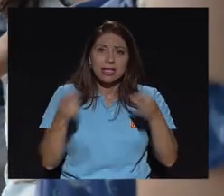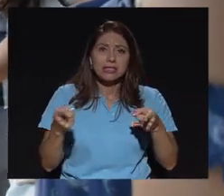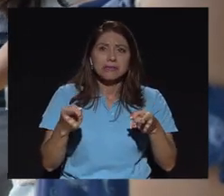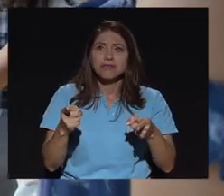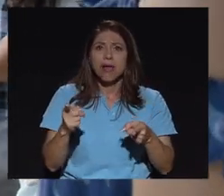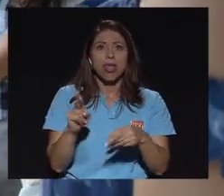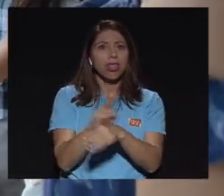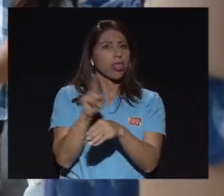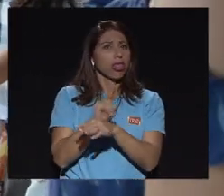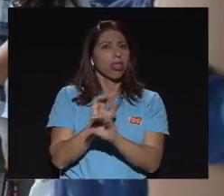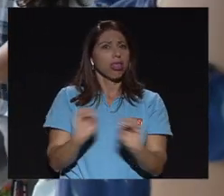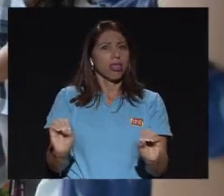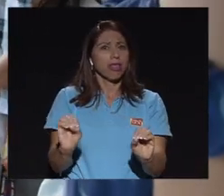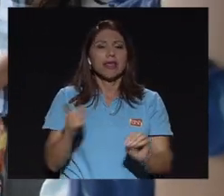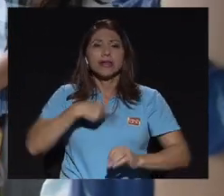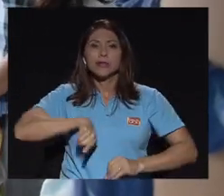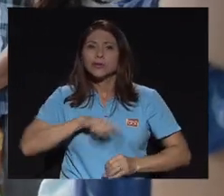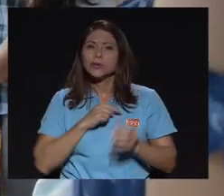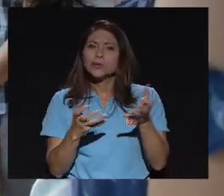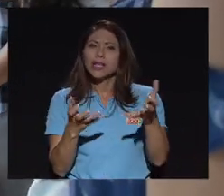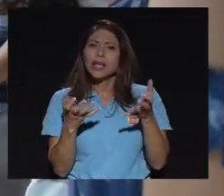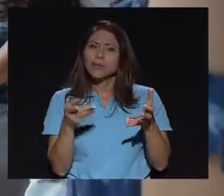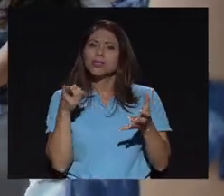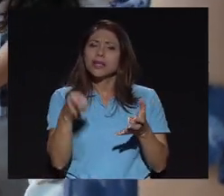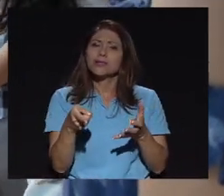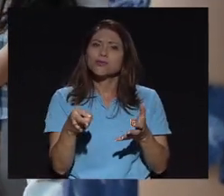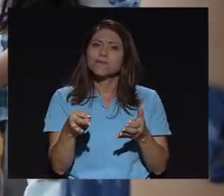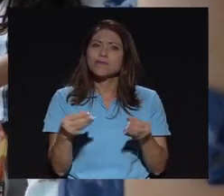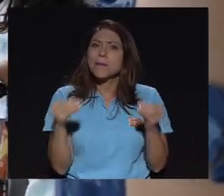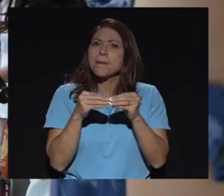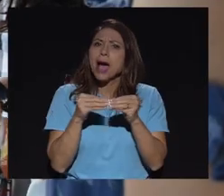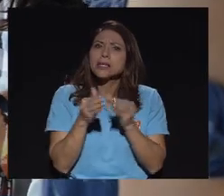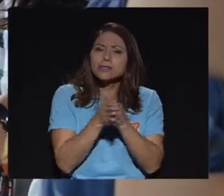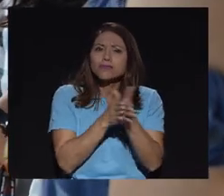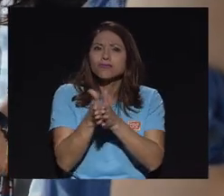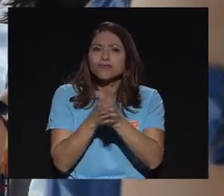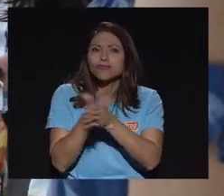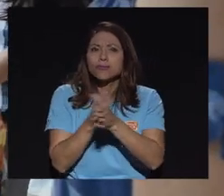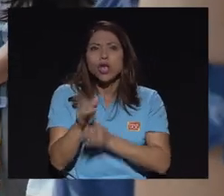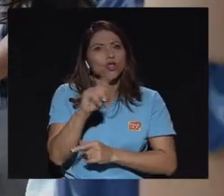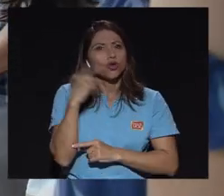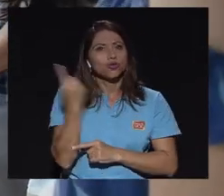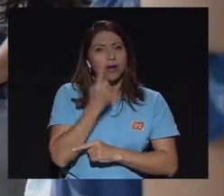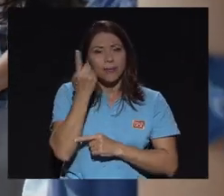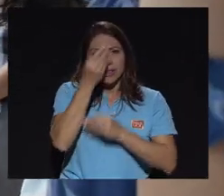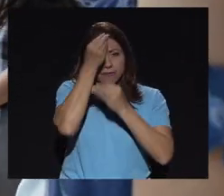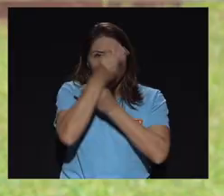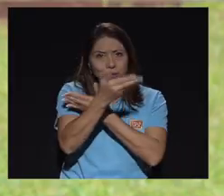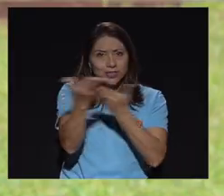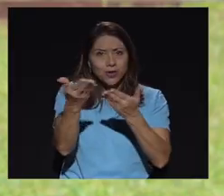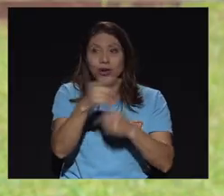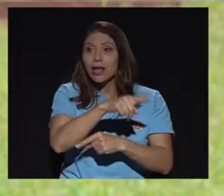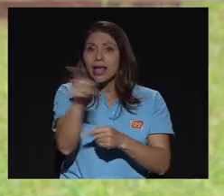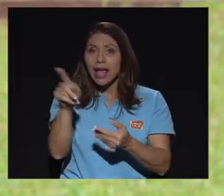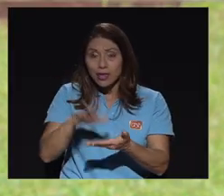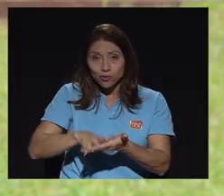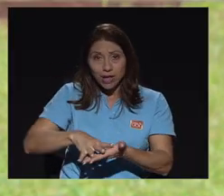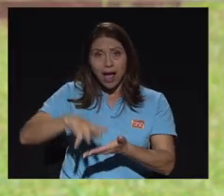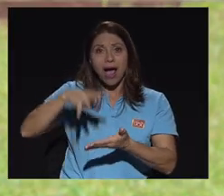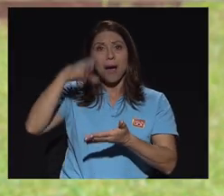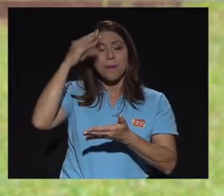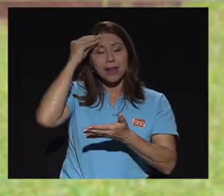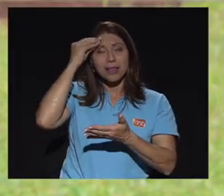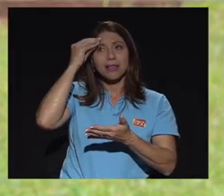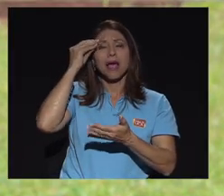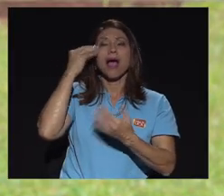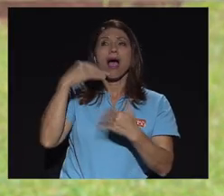se utilizan. Lo que queremos es que les sirva de algo más que no solamente darles información sino que ellos aprendan a